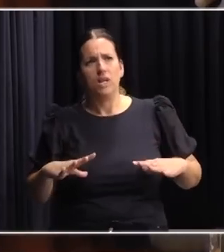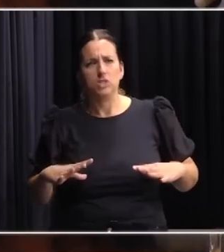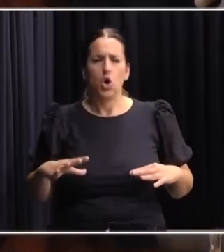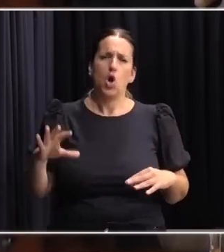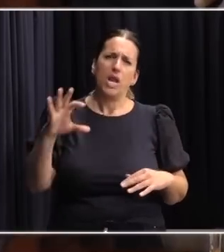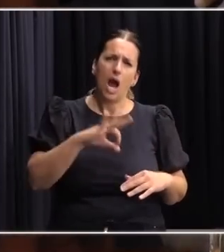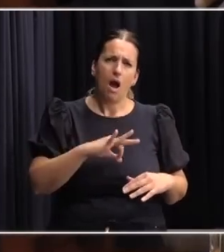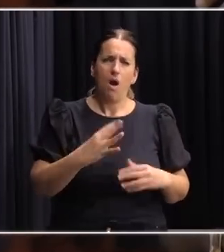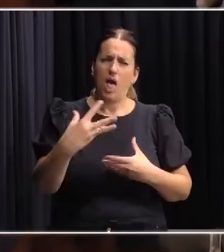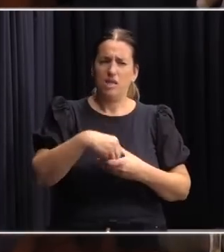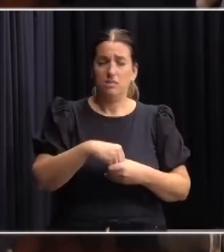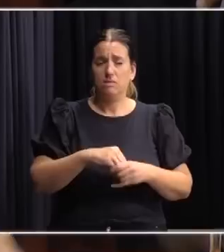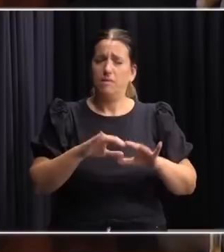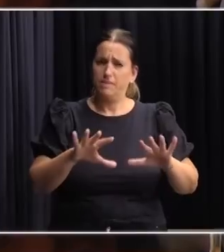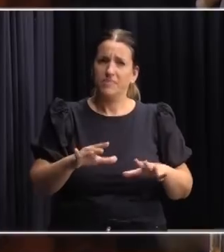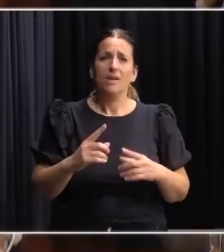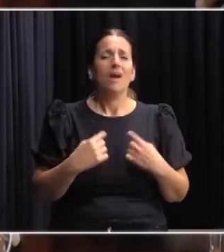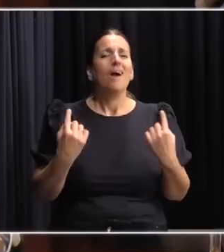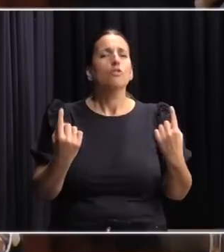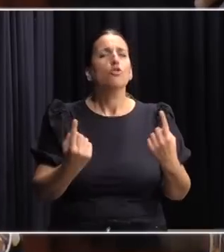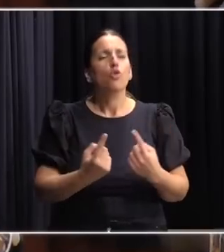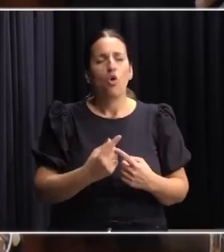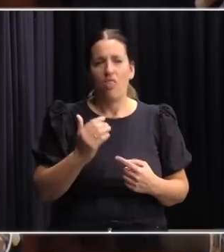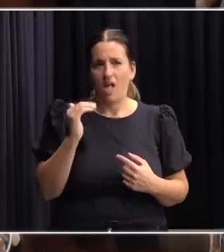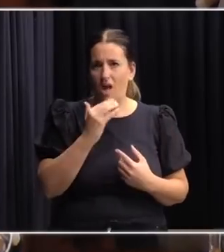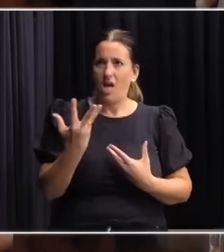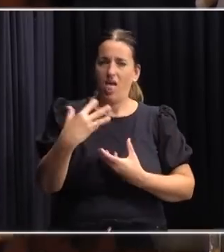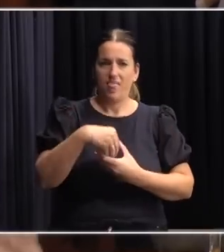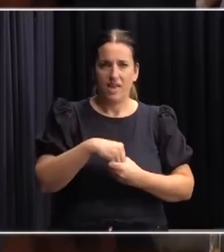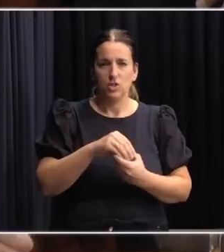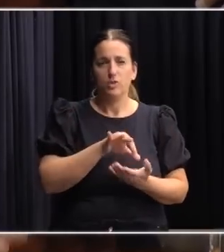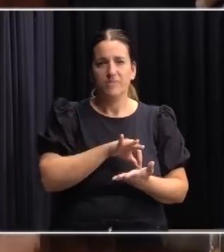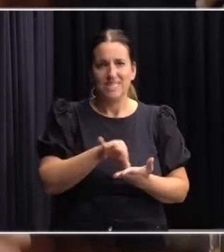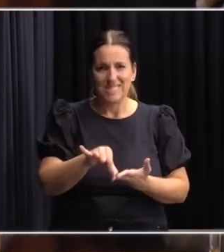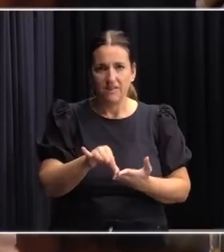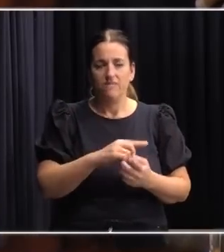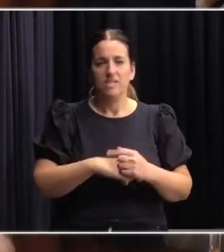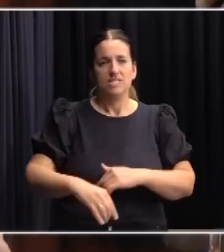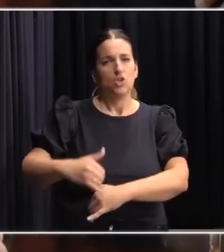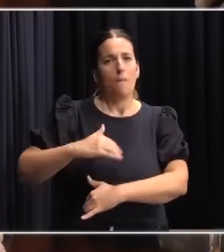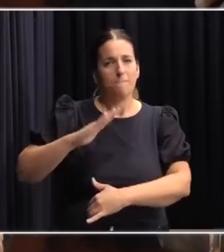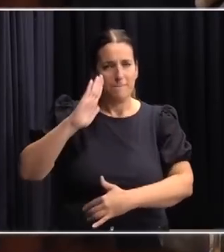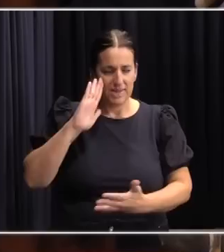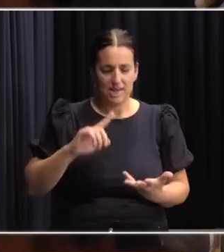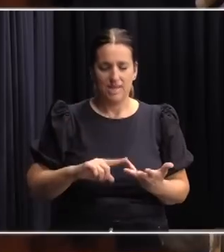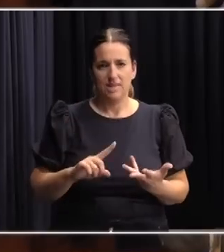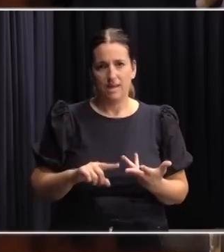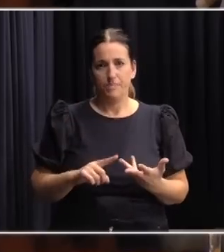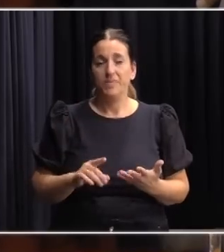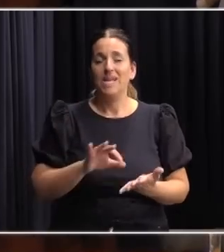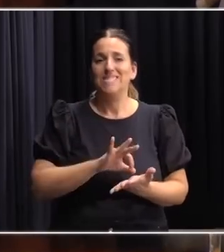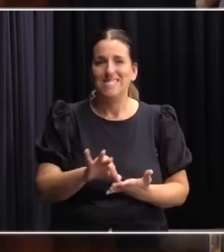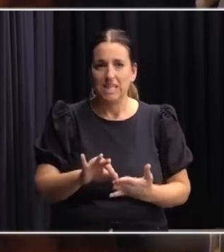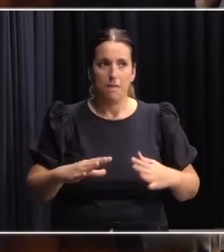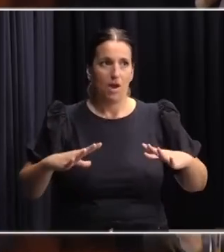previsionales incluidos. Acá están todos. Del servicio de retiros y pensiones de las Fuerzas Armadas, el sistema